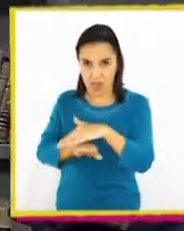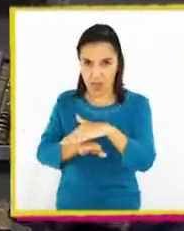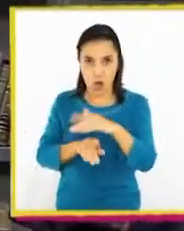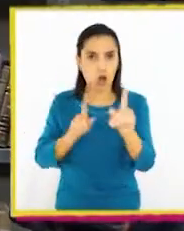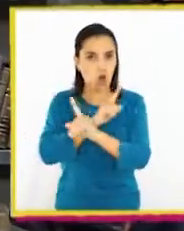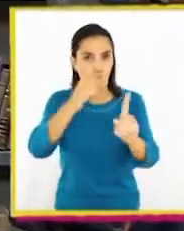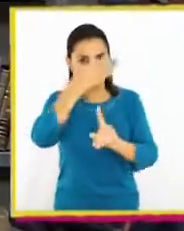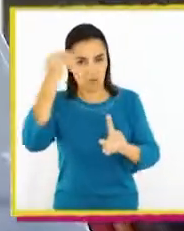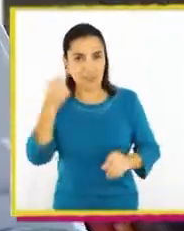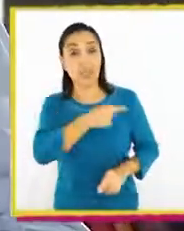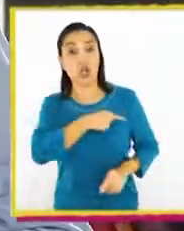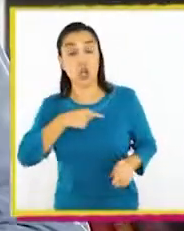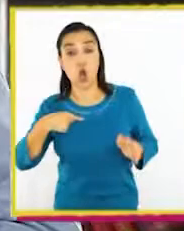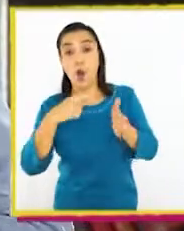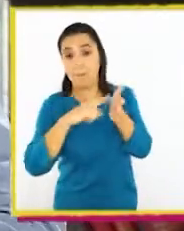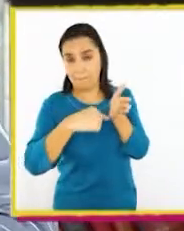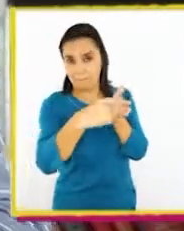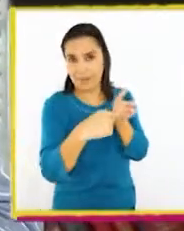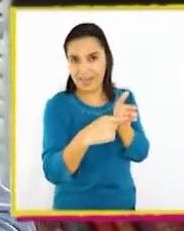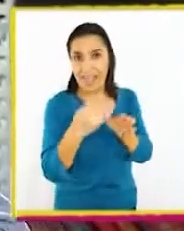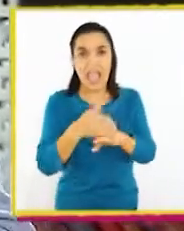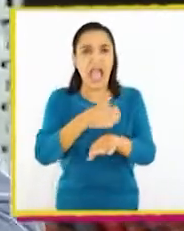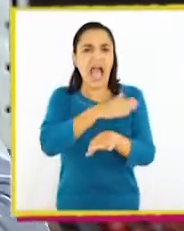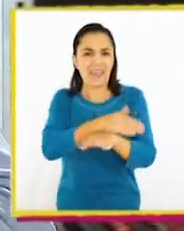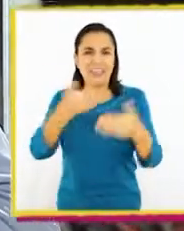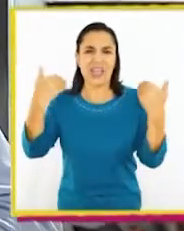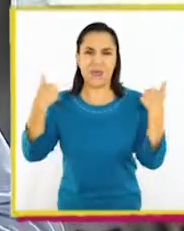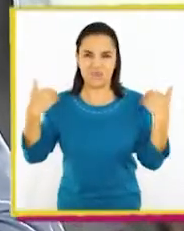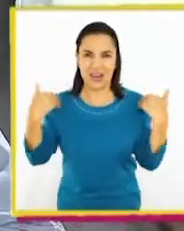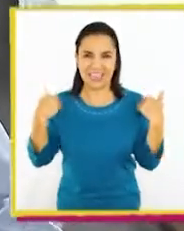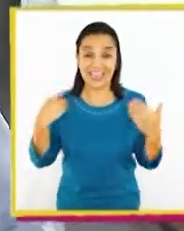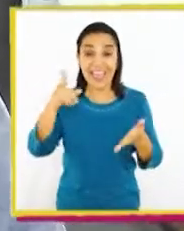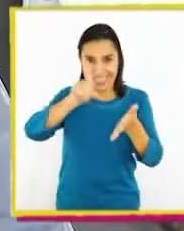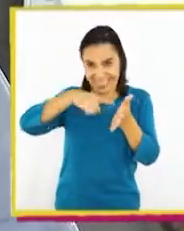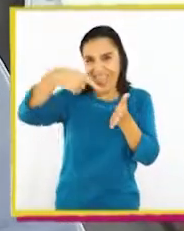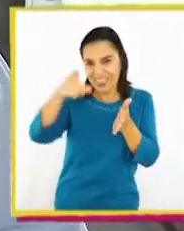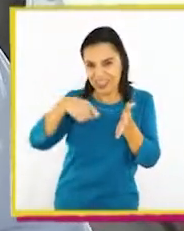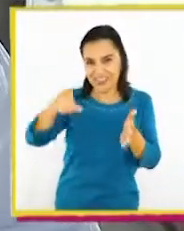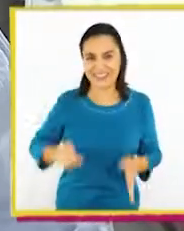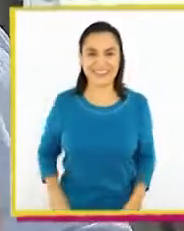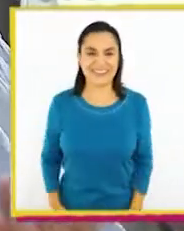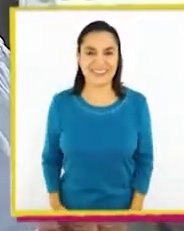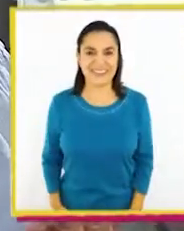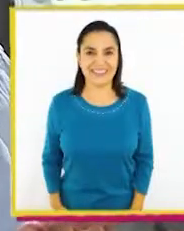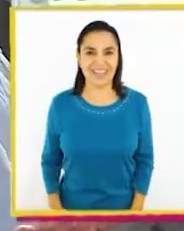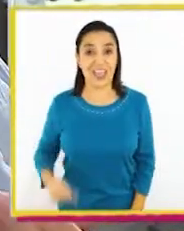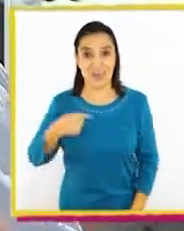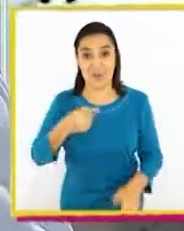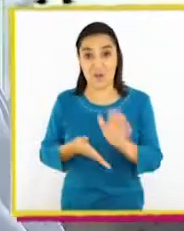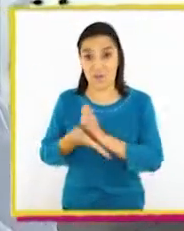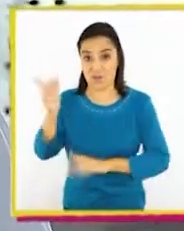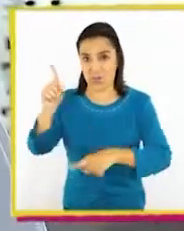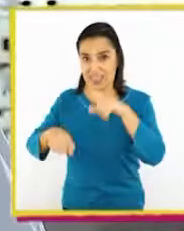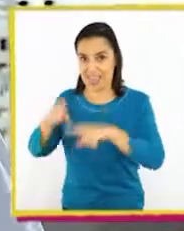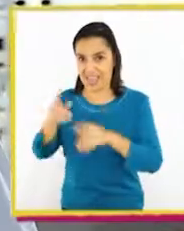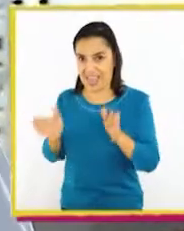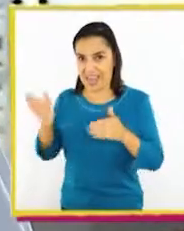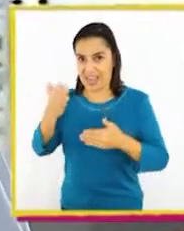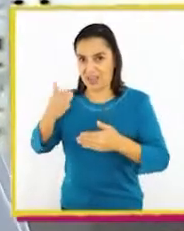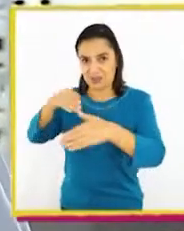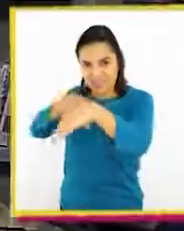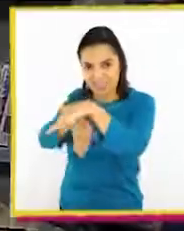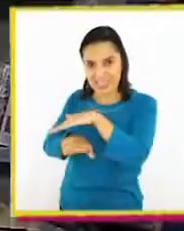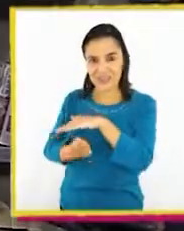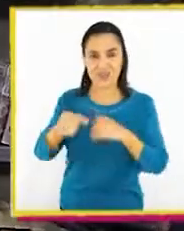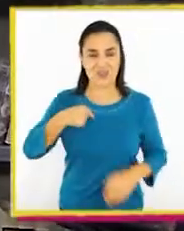olviden poner su nombre. Pero antes, practiquen dibujando con su dedo. Me tengo que ir para enterrar mi cápsula